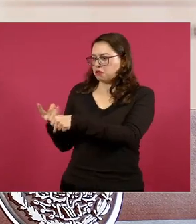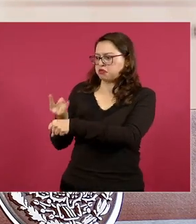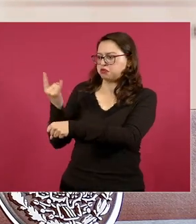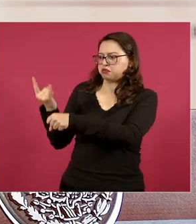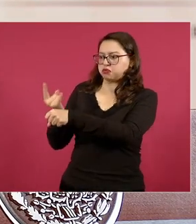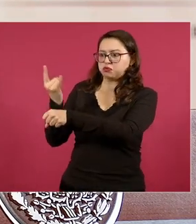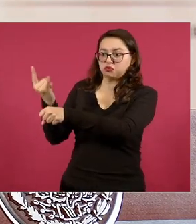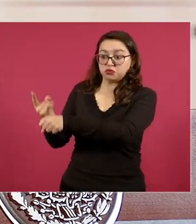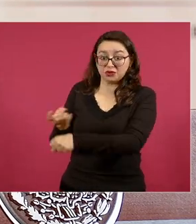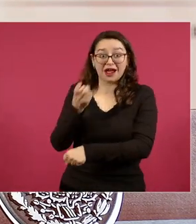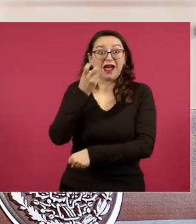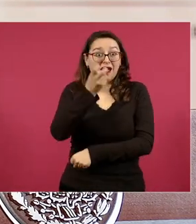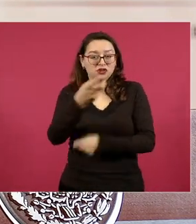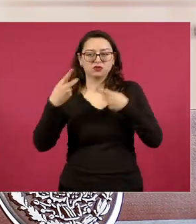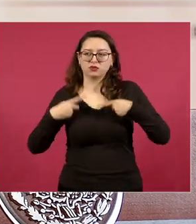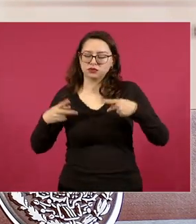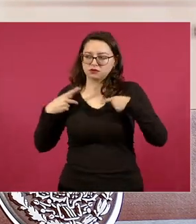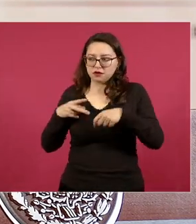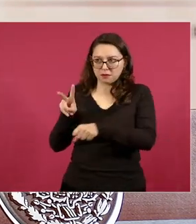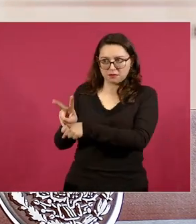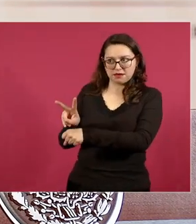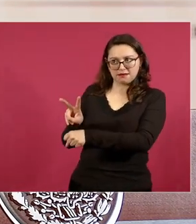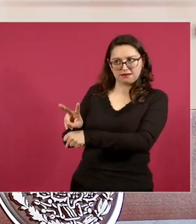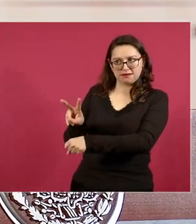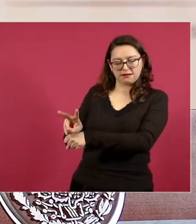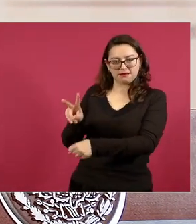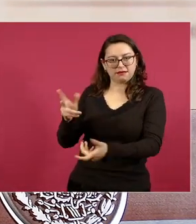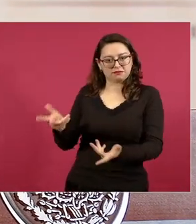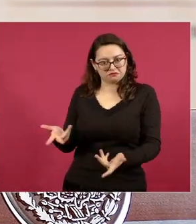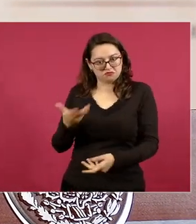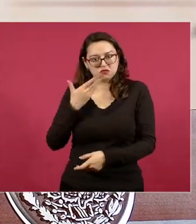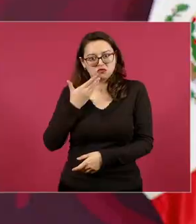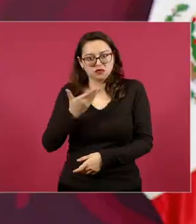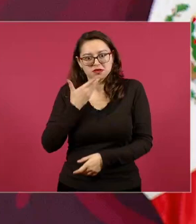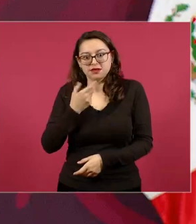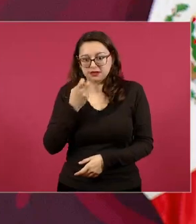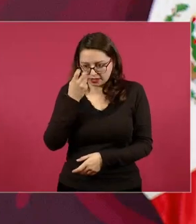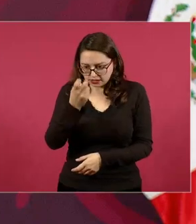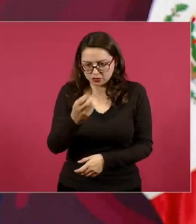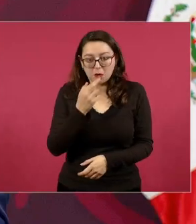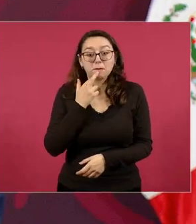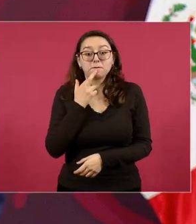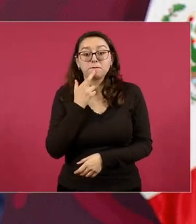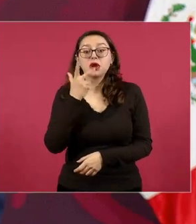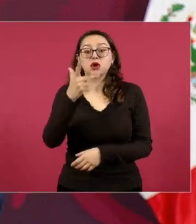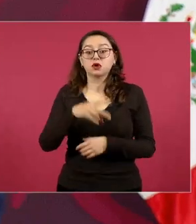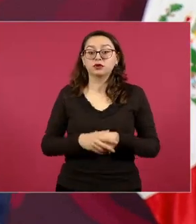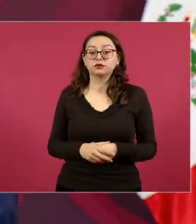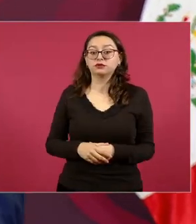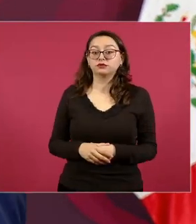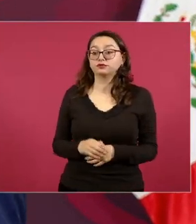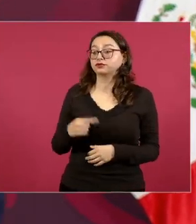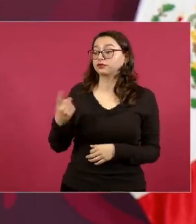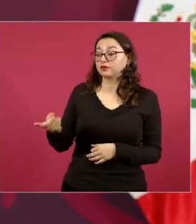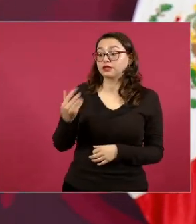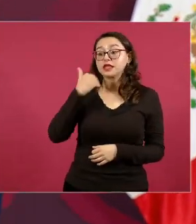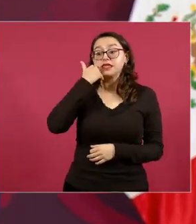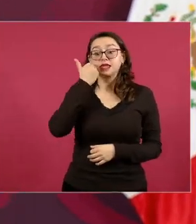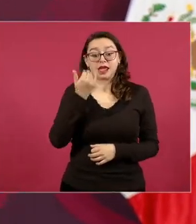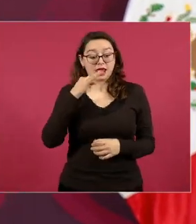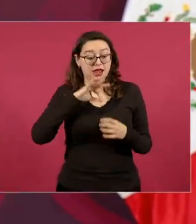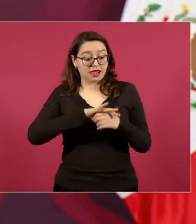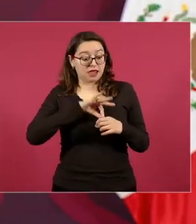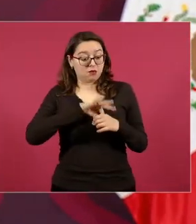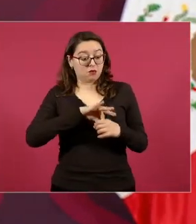la gente va a estar más pendiente ah y quiere reelegirse o ascender de juez